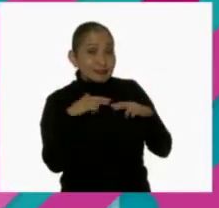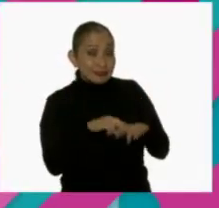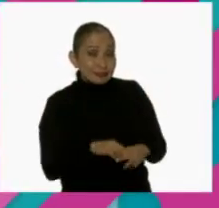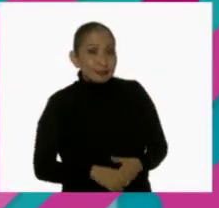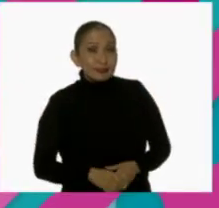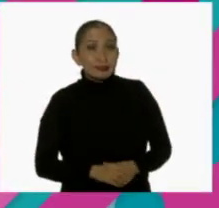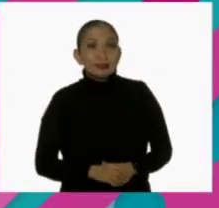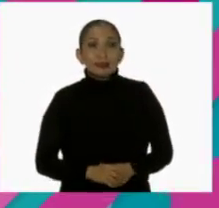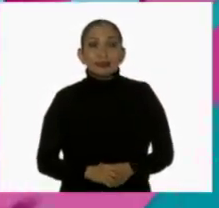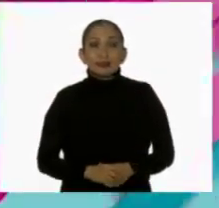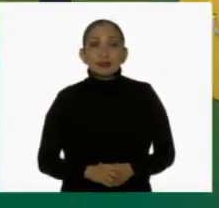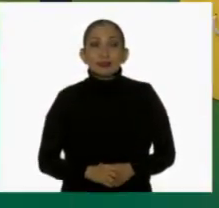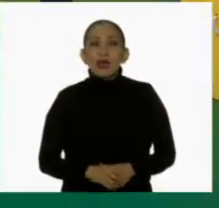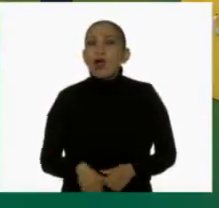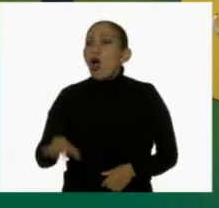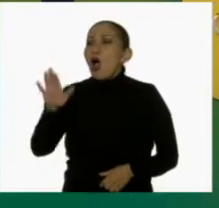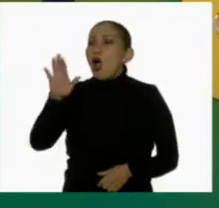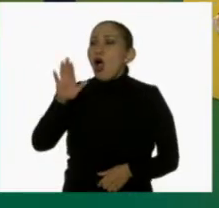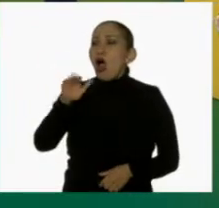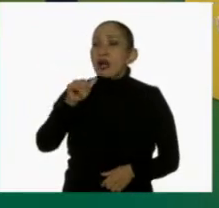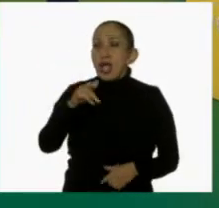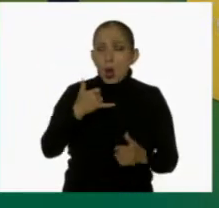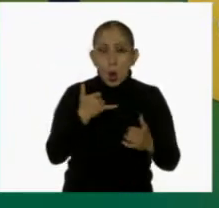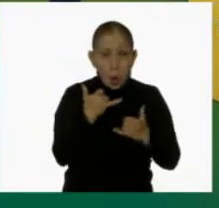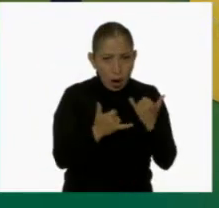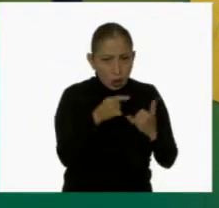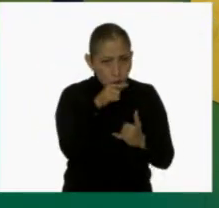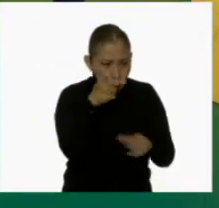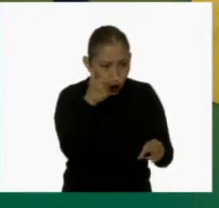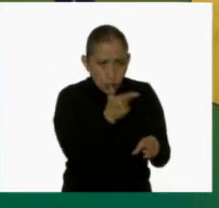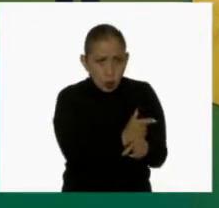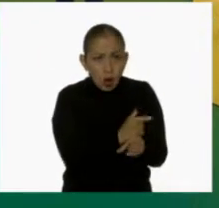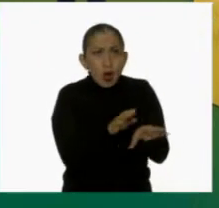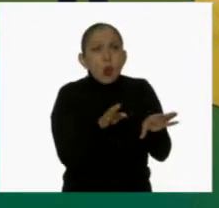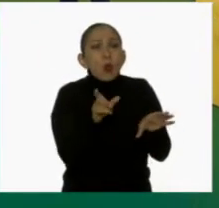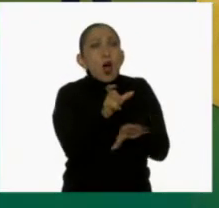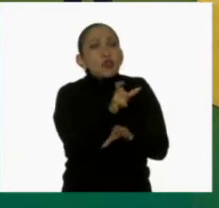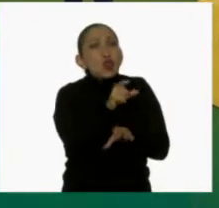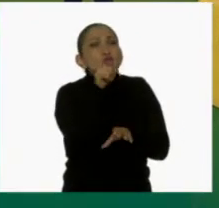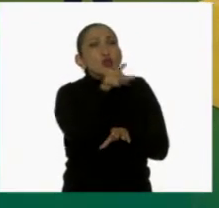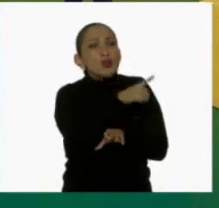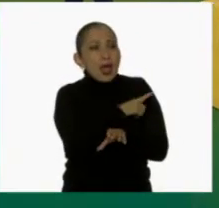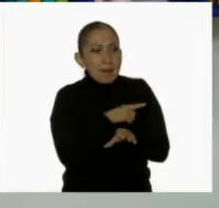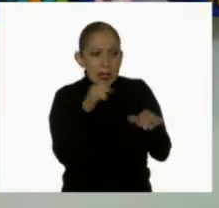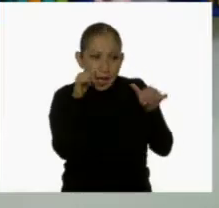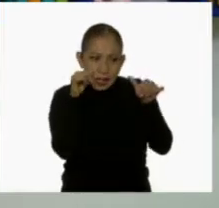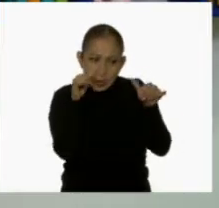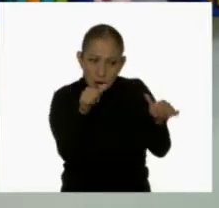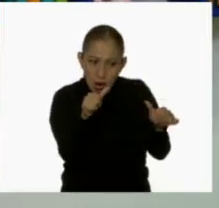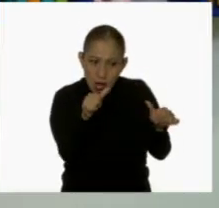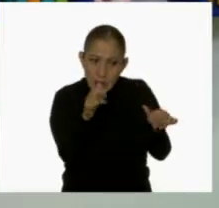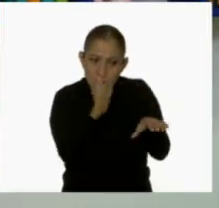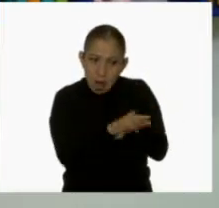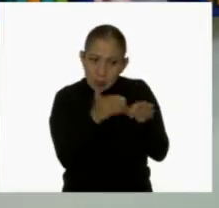Gus. Oye, en estos juegos tú lograste identificar en qué momentos debías de estar alerta y estar más concentrado,